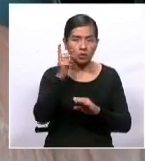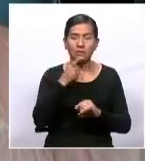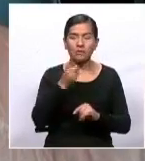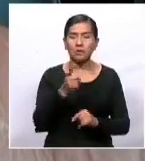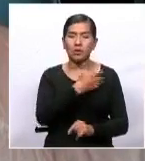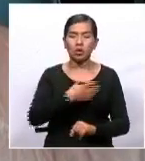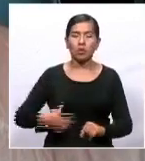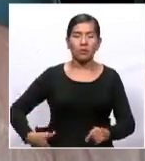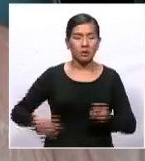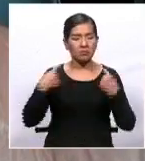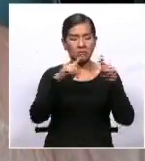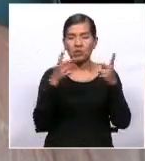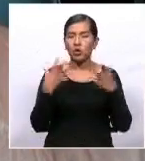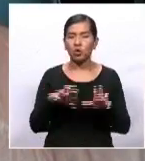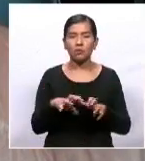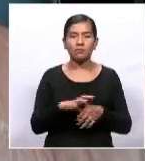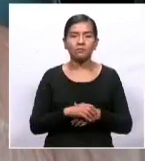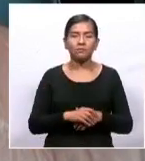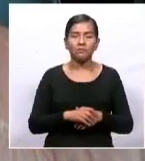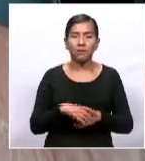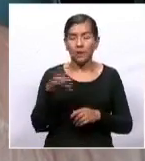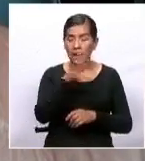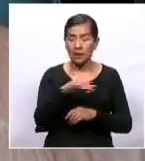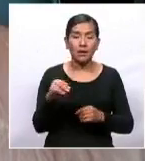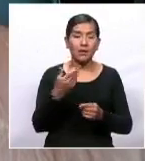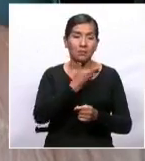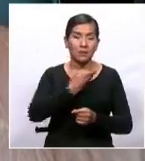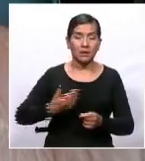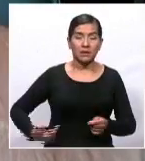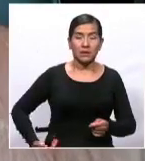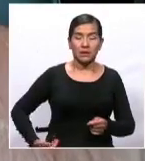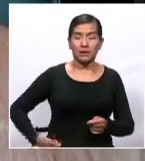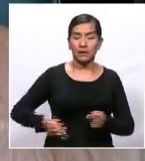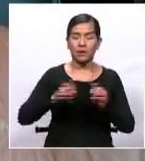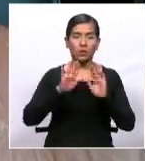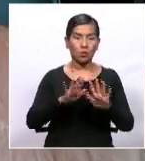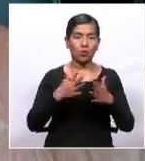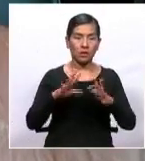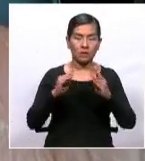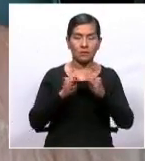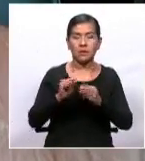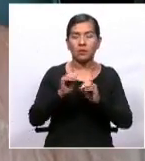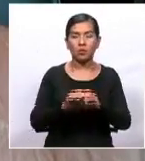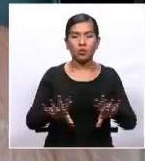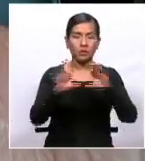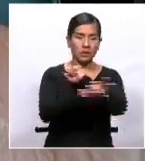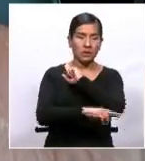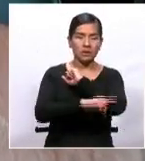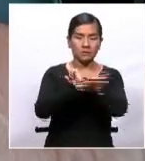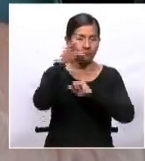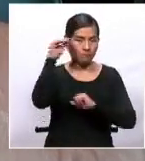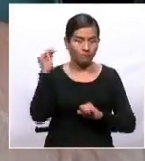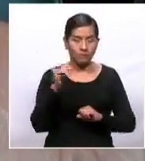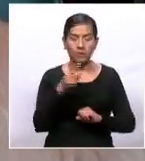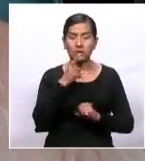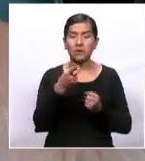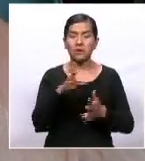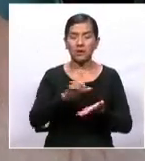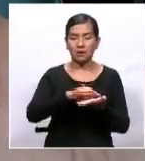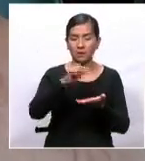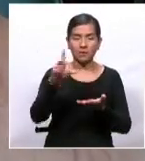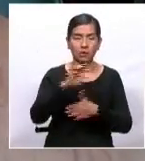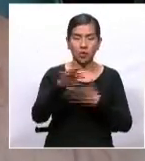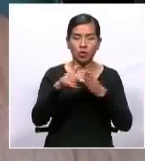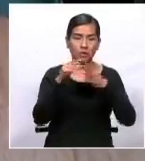no voy a ir? Y el presidente del Estado Plurinacional, Luis Arce, posteó en su cuenta